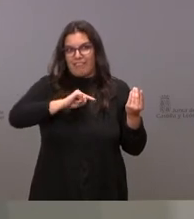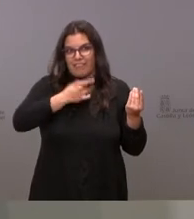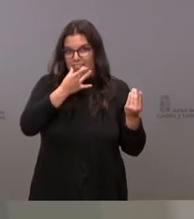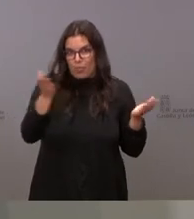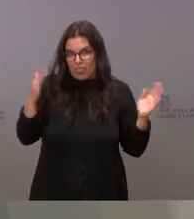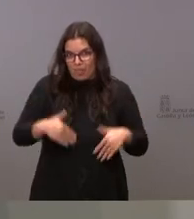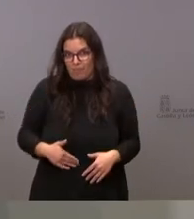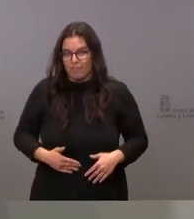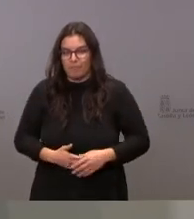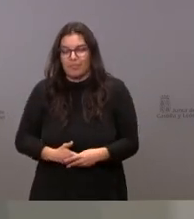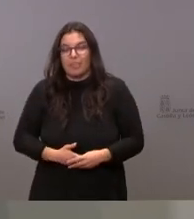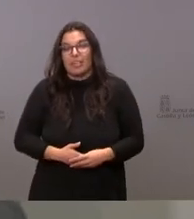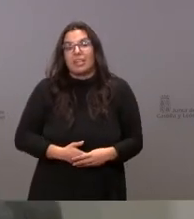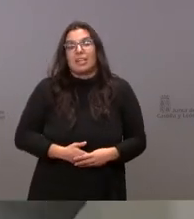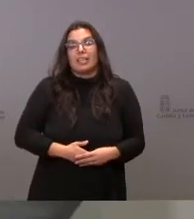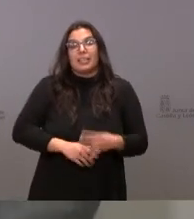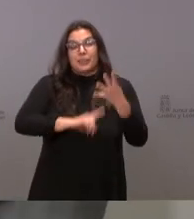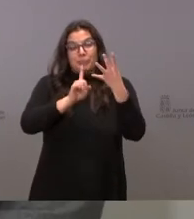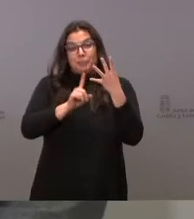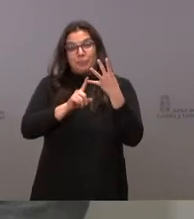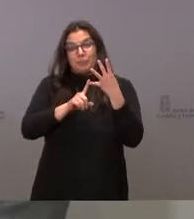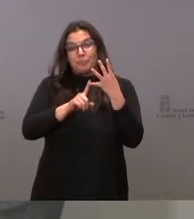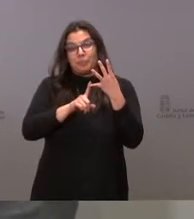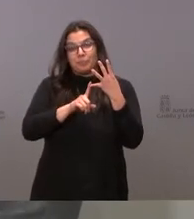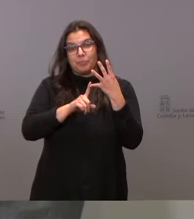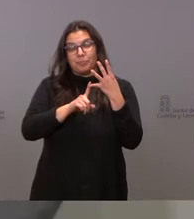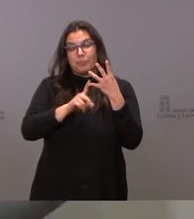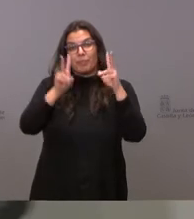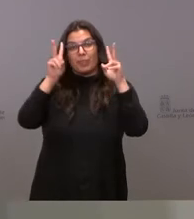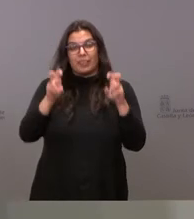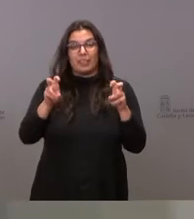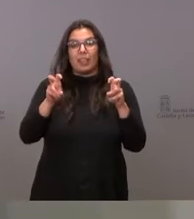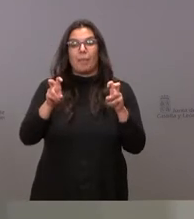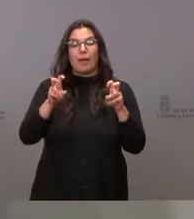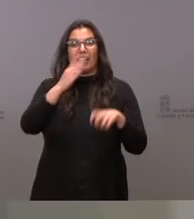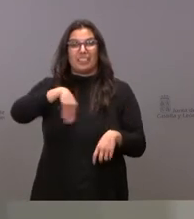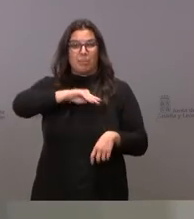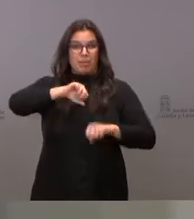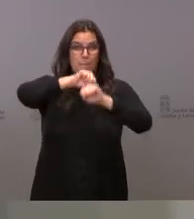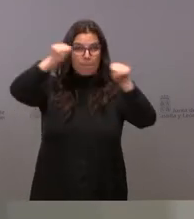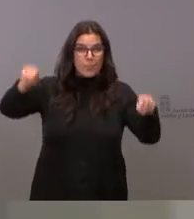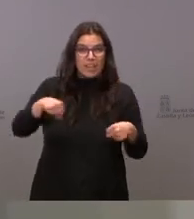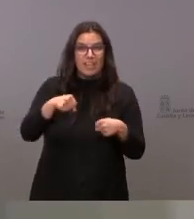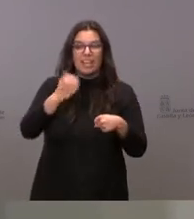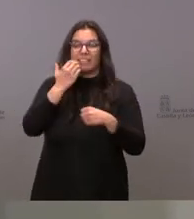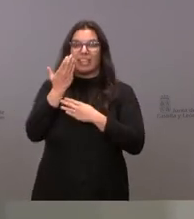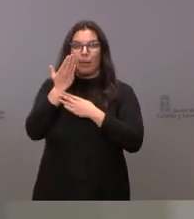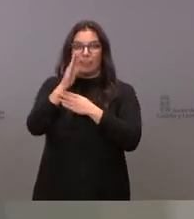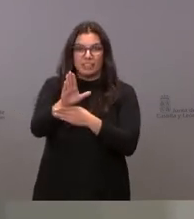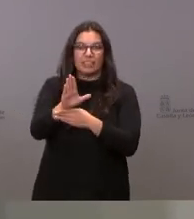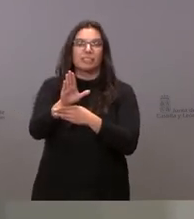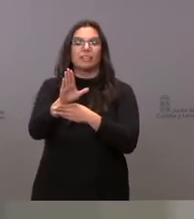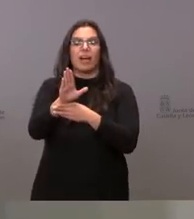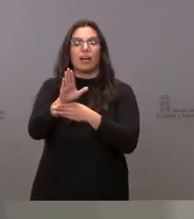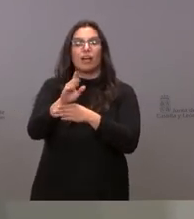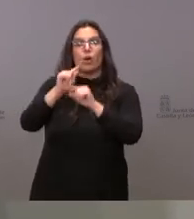Con respecto a la discusión de la España vaciada y si están mejor o peor representadas las